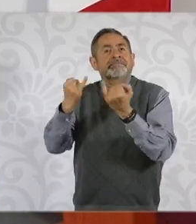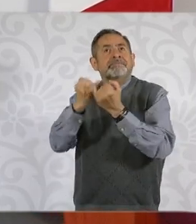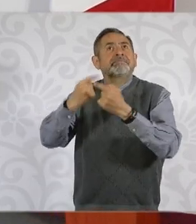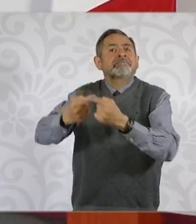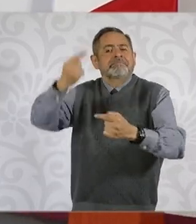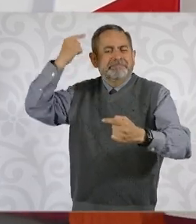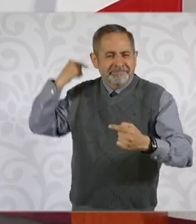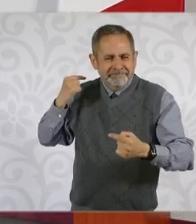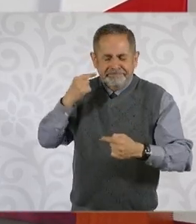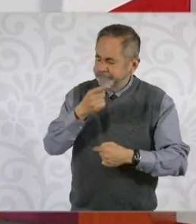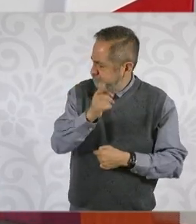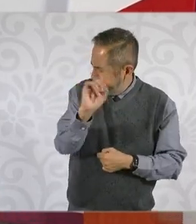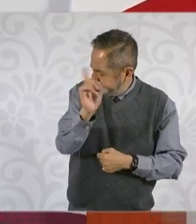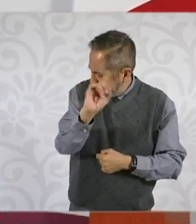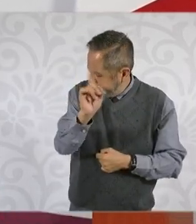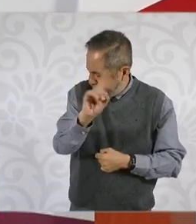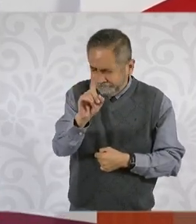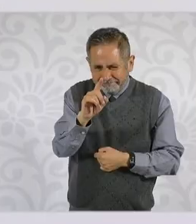este en donde